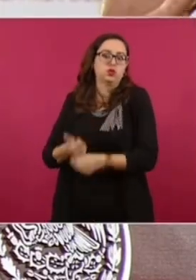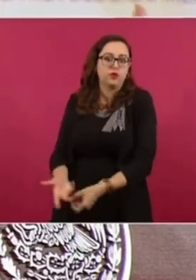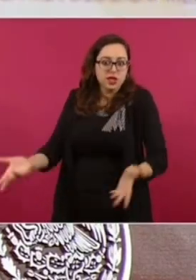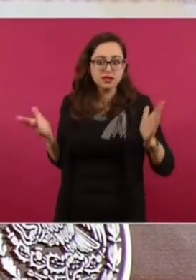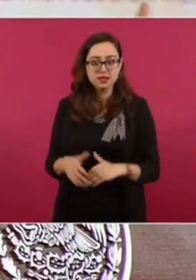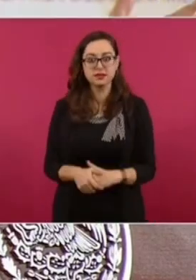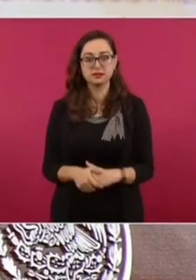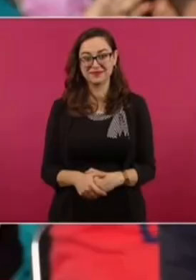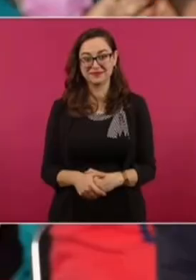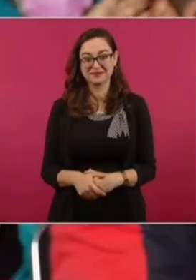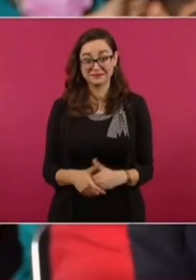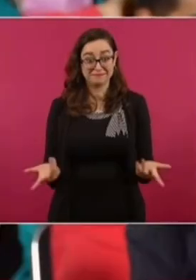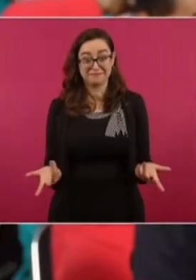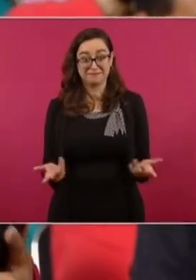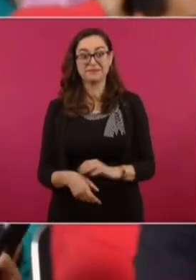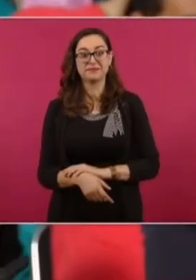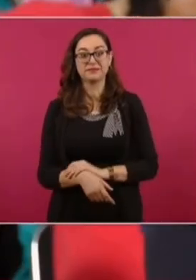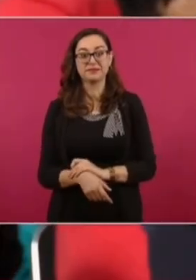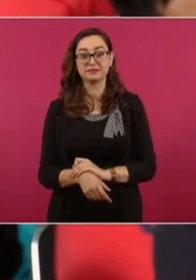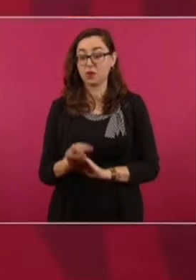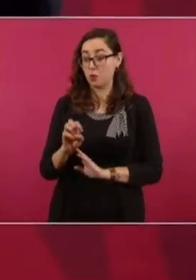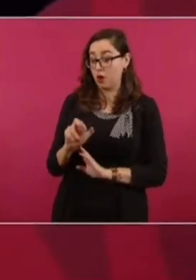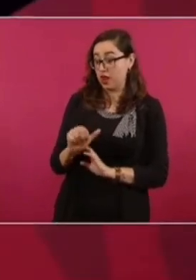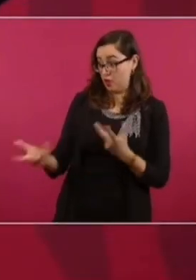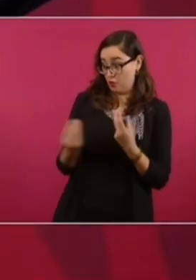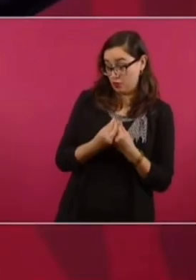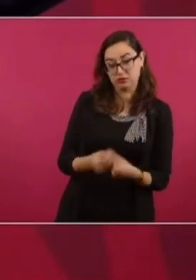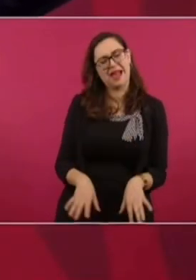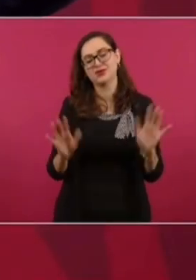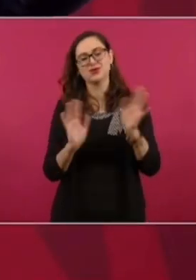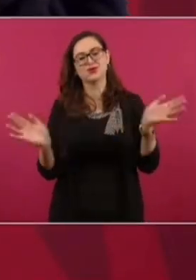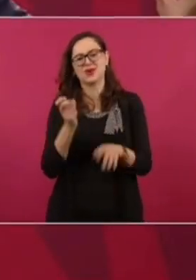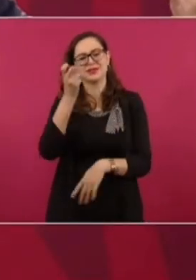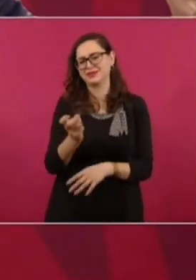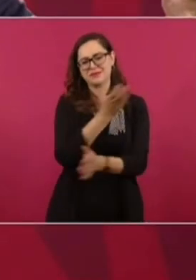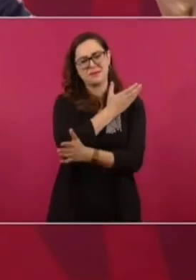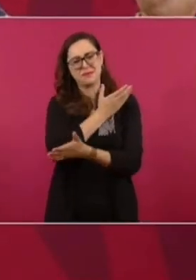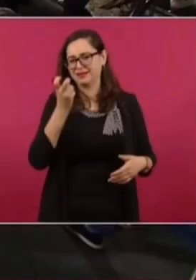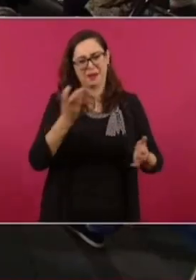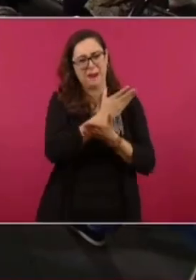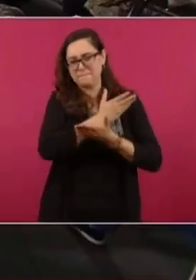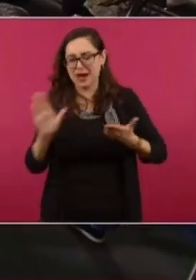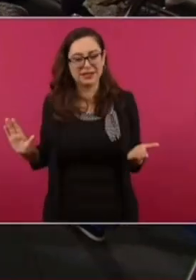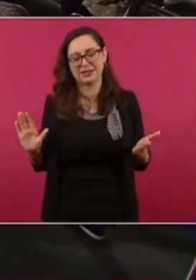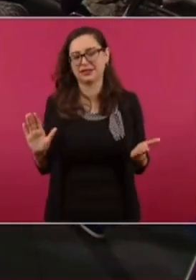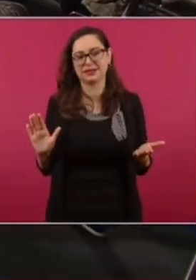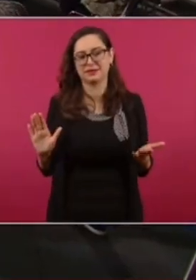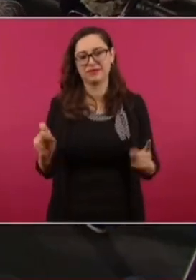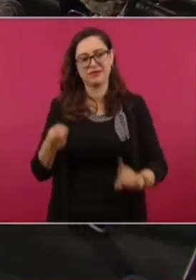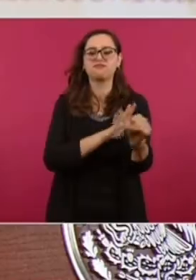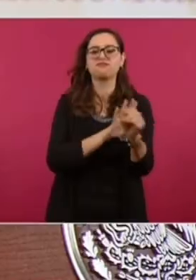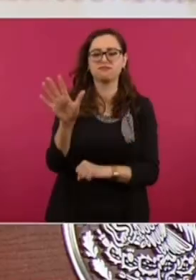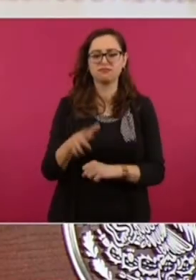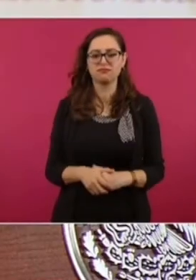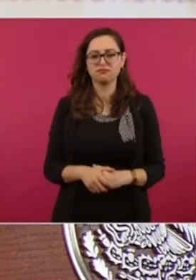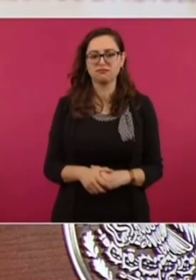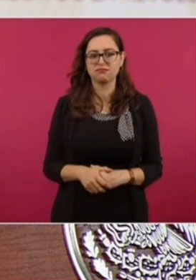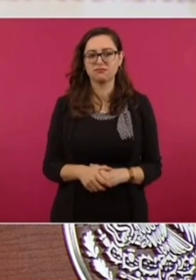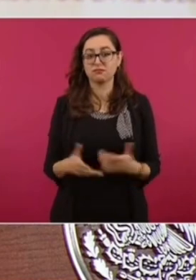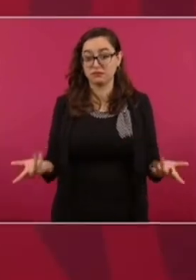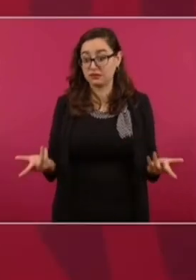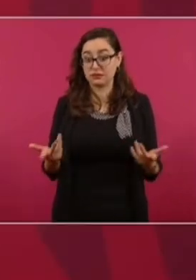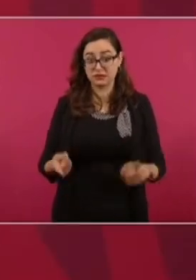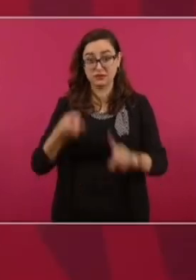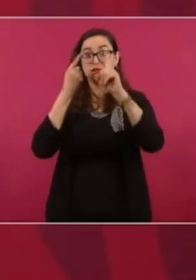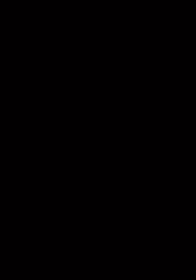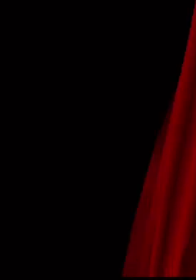si por eso existen los divorcios. ¿Lo recibirían de este lado? No, yo no sé, ese es otro asunto. A mí lo que me importa es el que podamos juntos